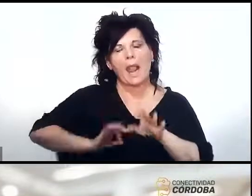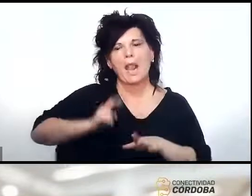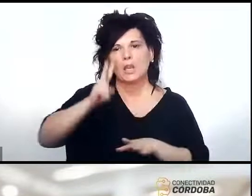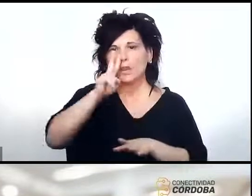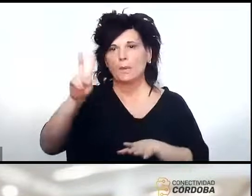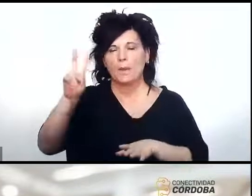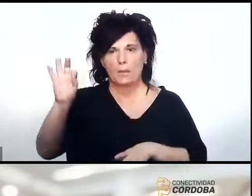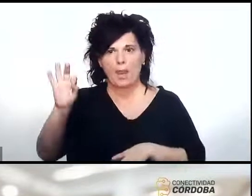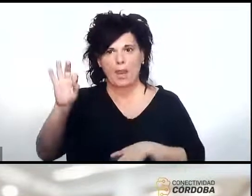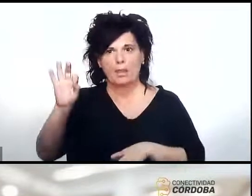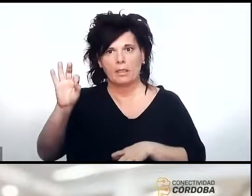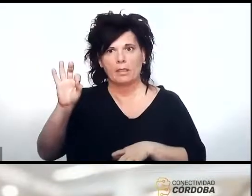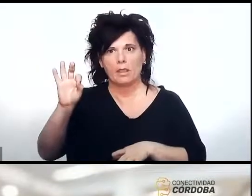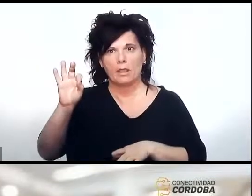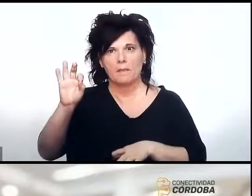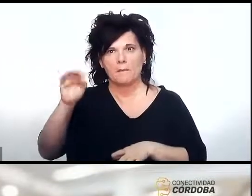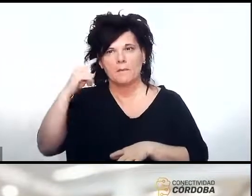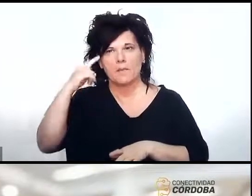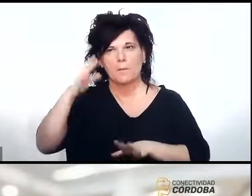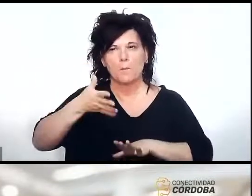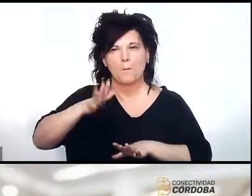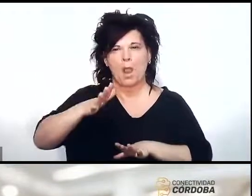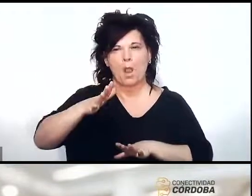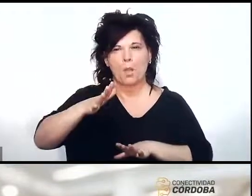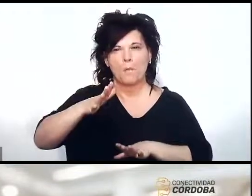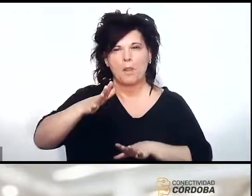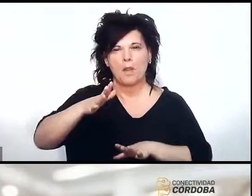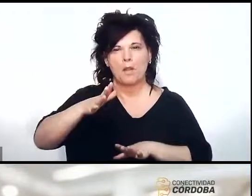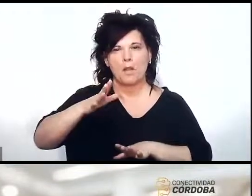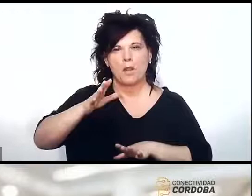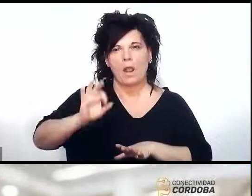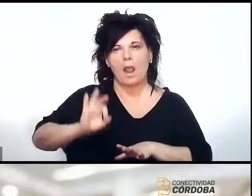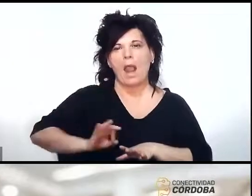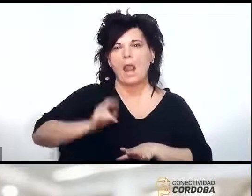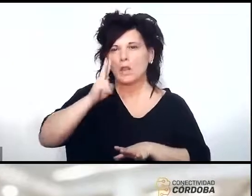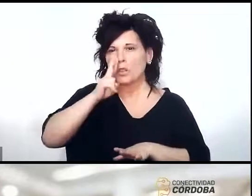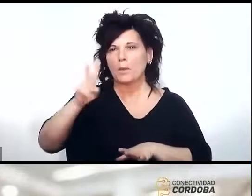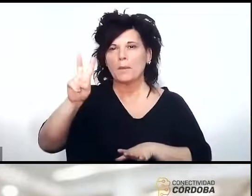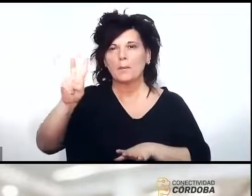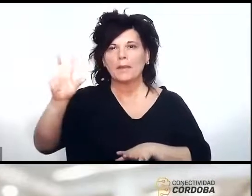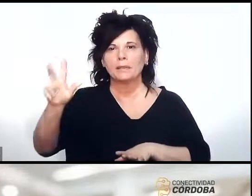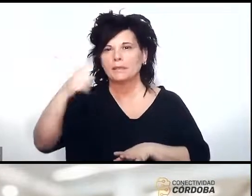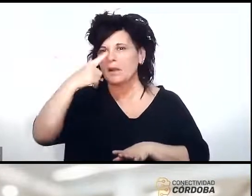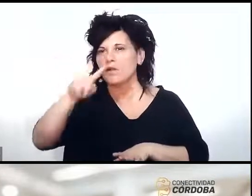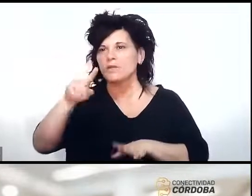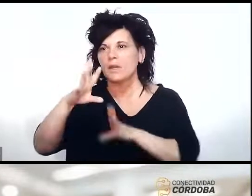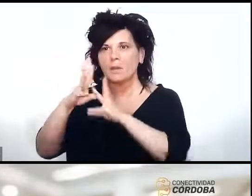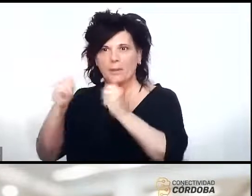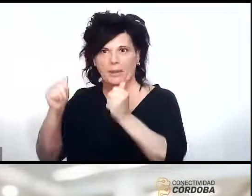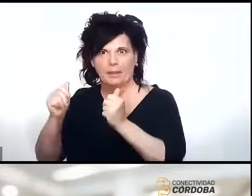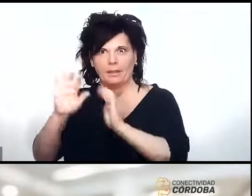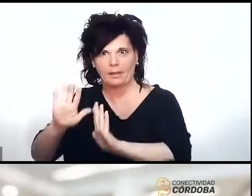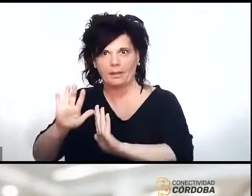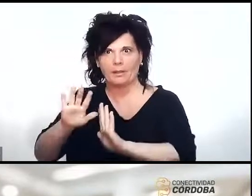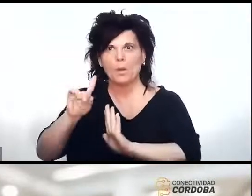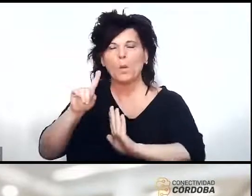va a estar alrededor de fines de 2023 digamos había un proyecto de un ARSAT-3 allá por el